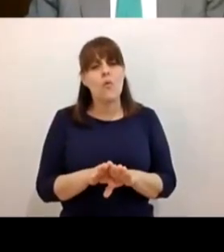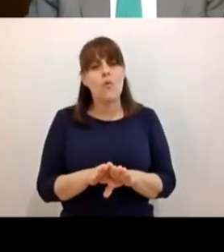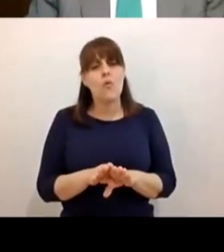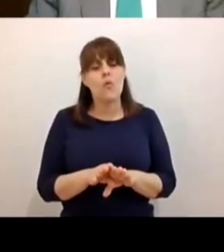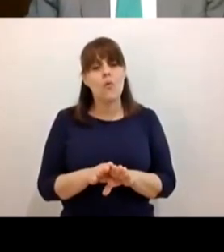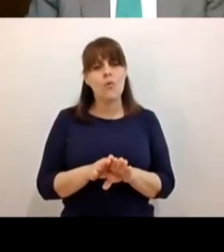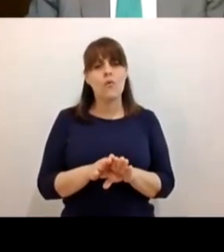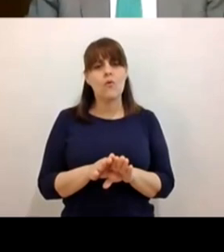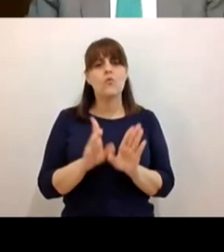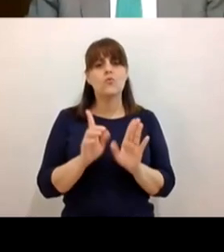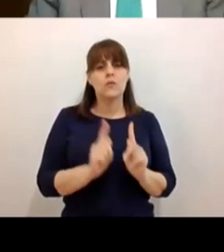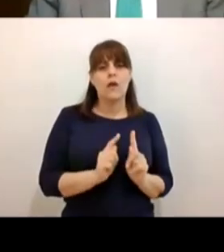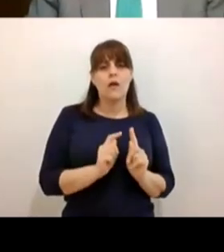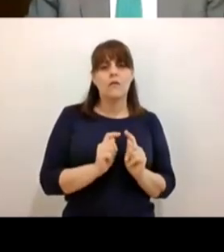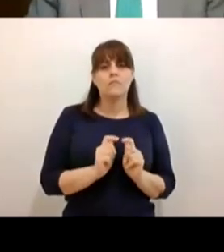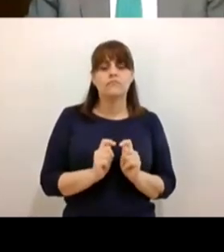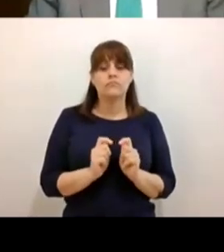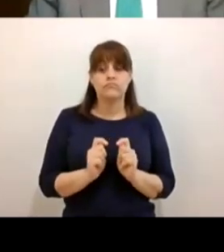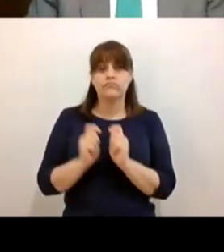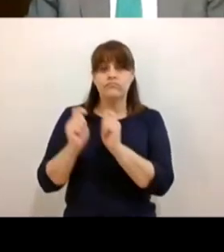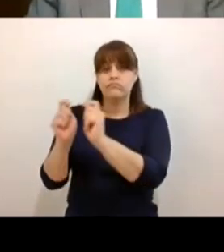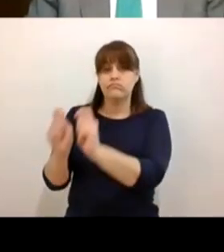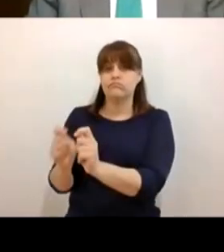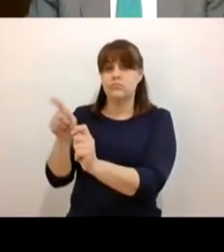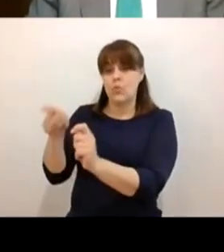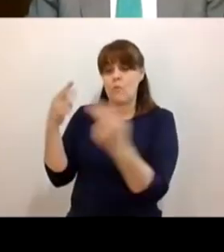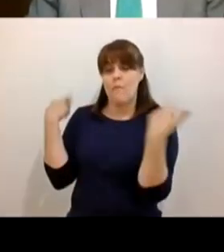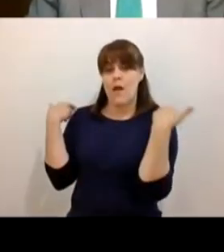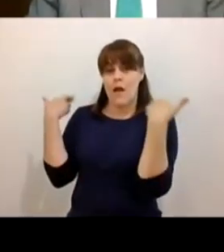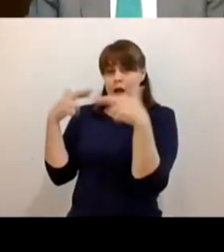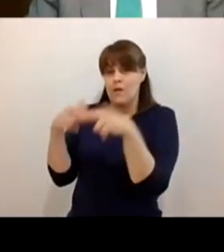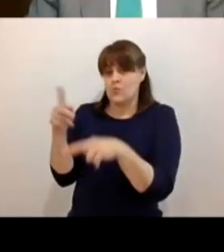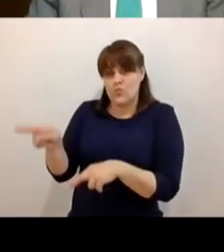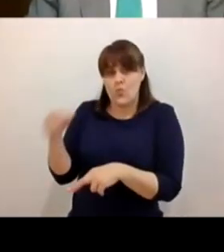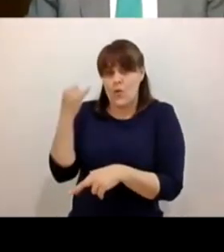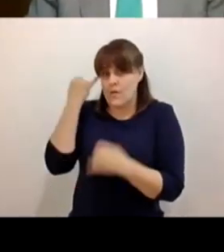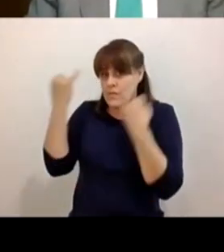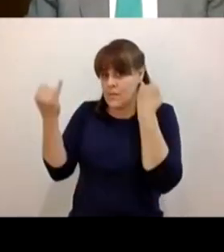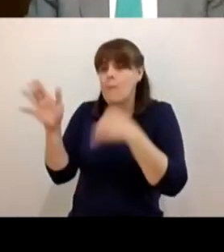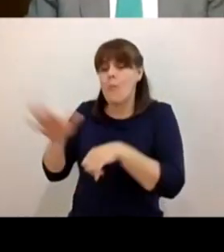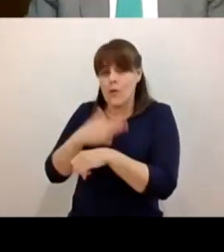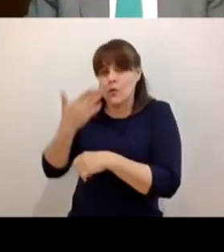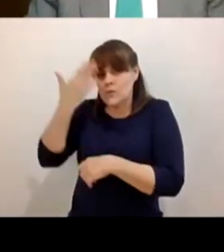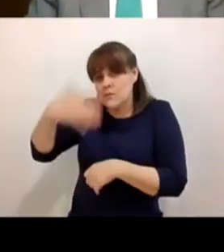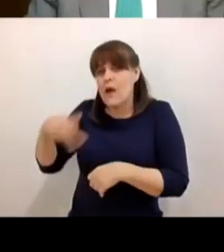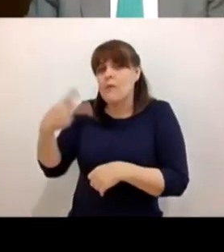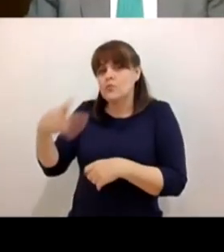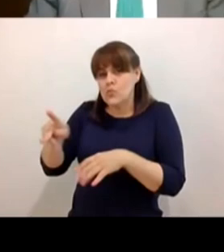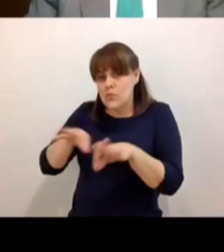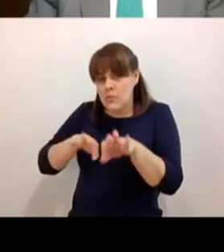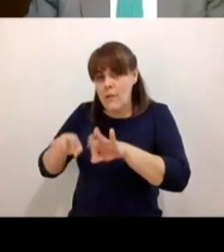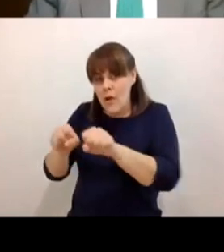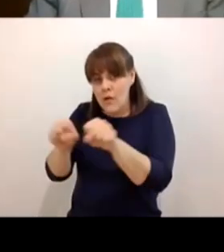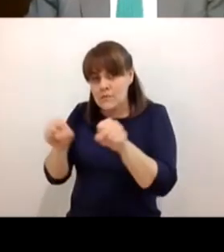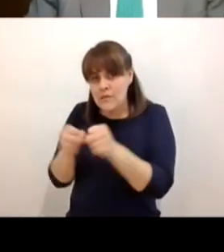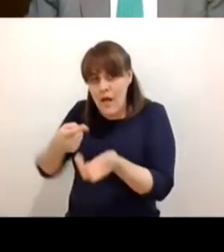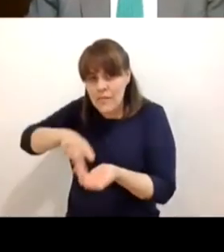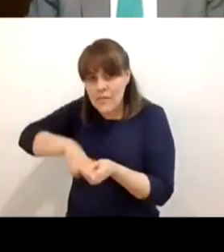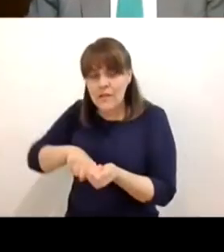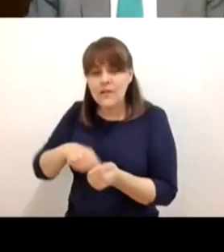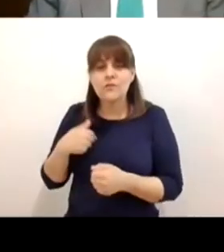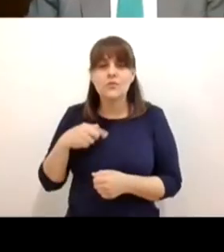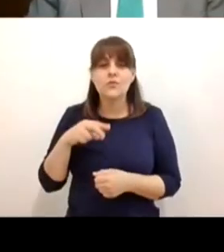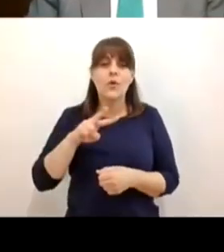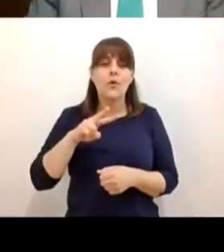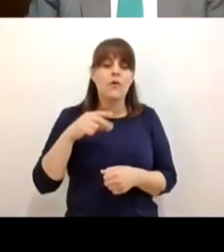manera la iniciativa de los docentes porque ellos están con sus alumnos en el aula y yo escuché al menos cuando estuve en Zongolica